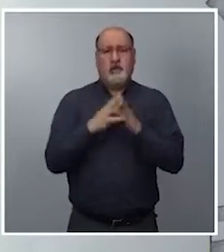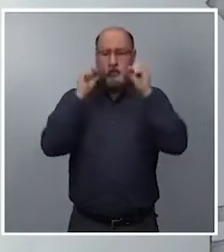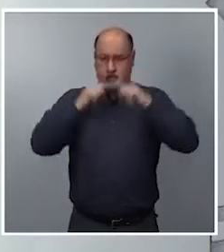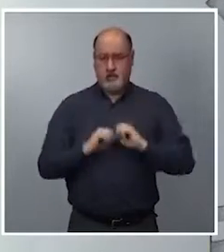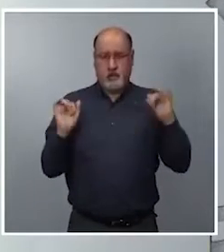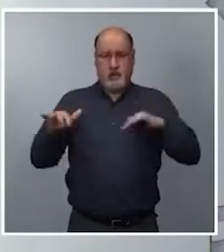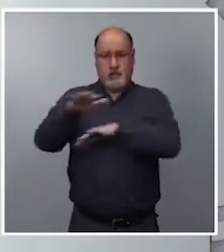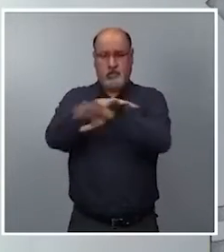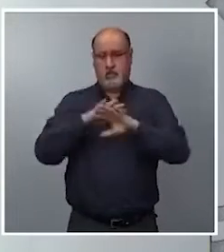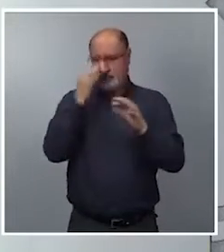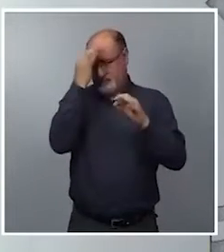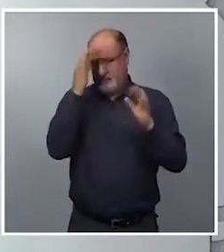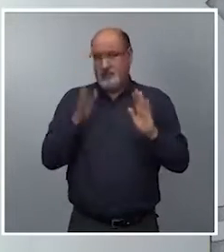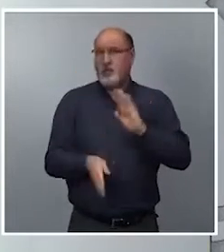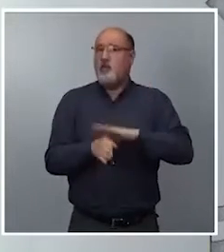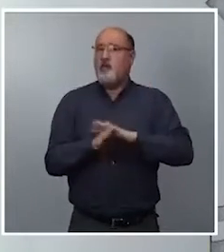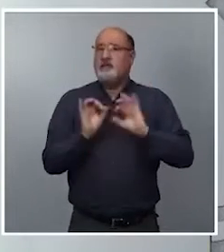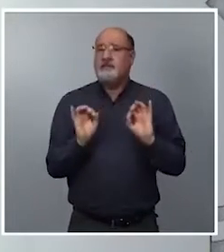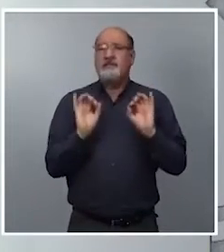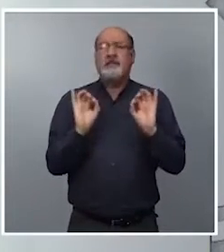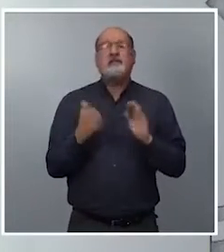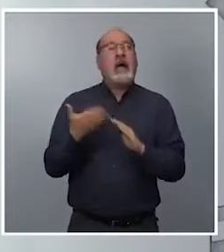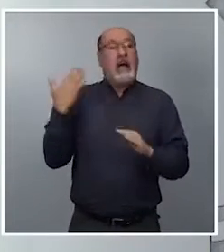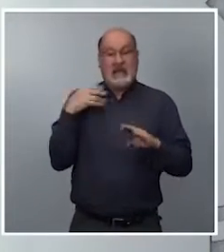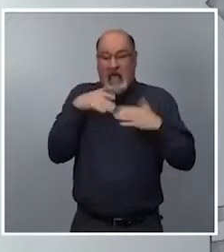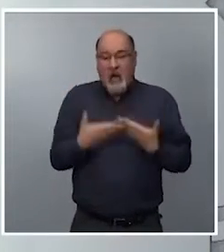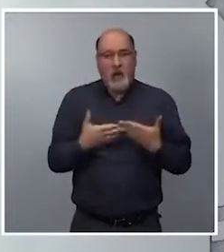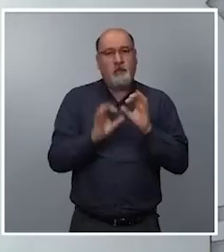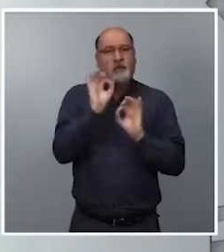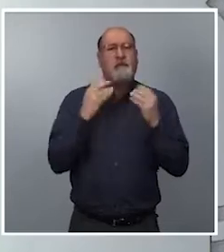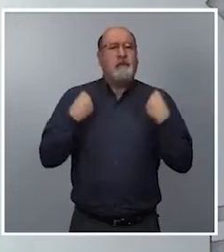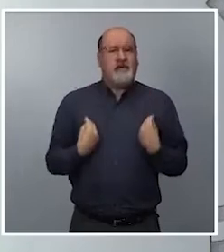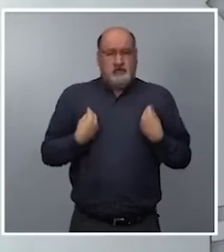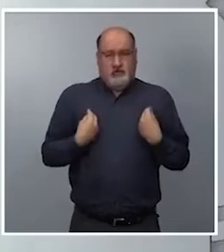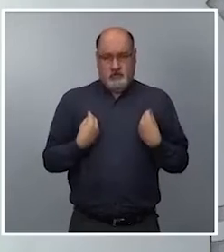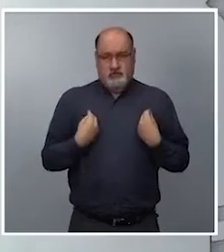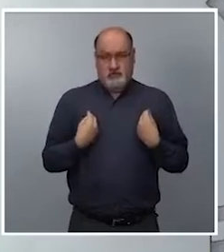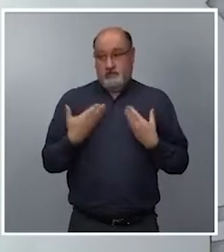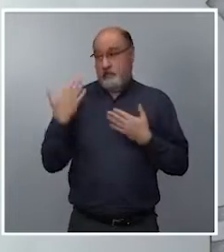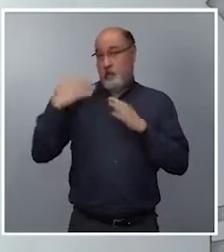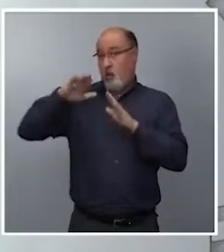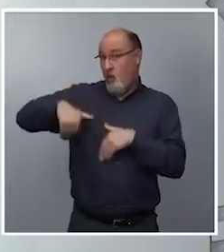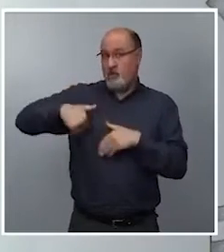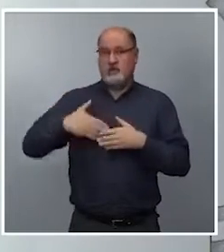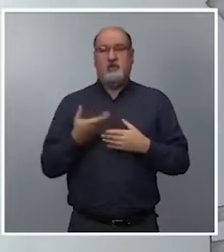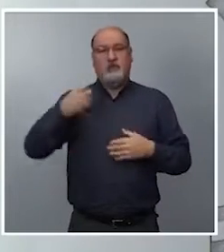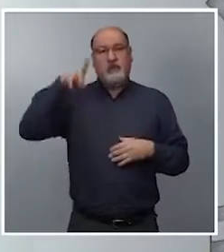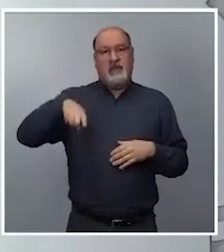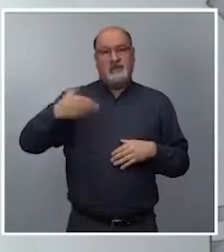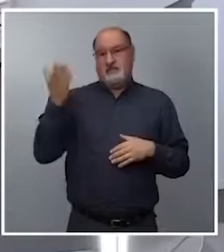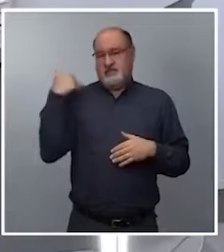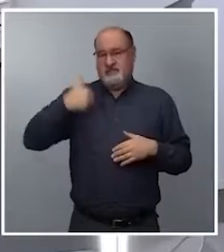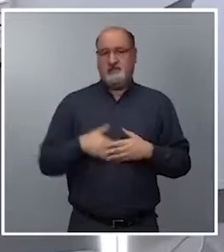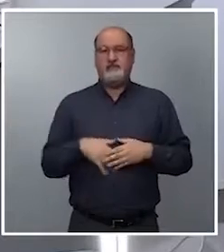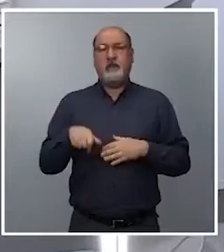respecto, manteniendo los mismos porcentajes de aforo del último mes. De tal manera que se mantiene un aforo